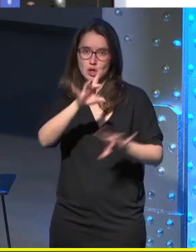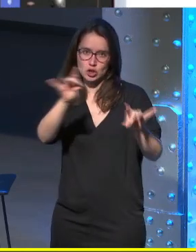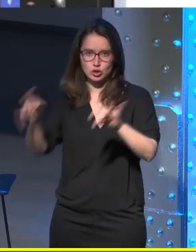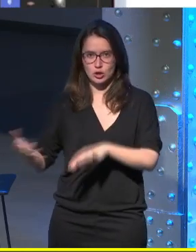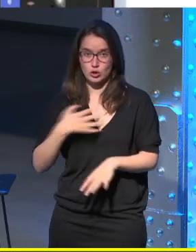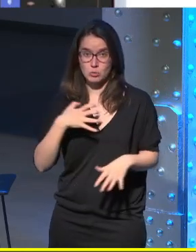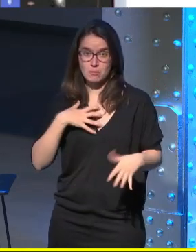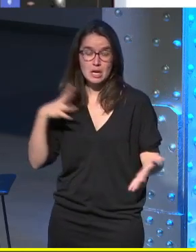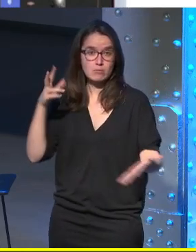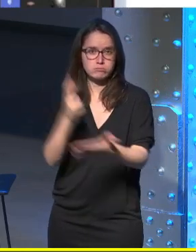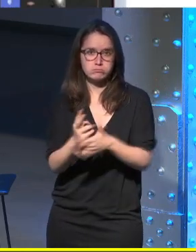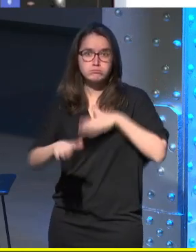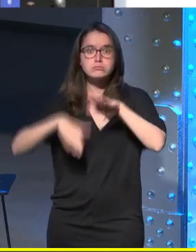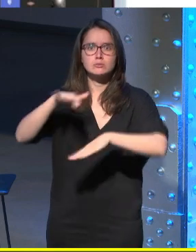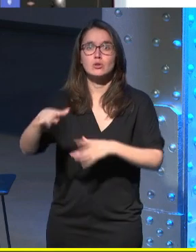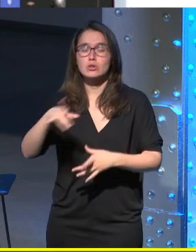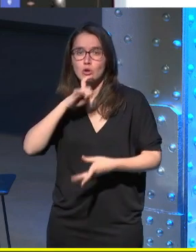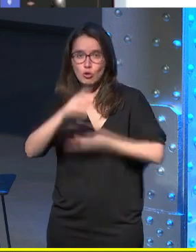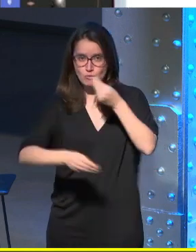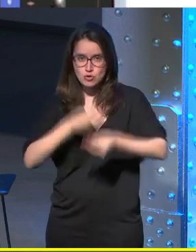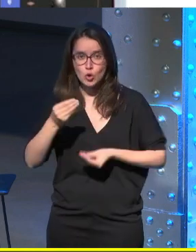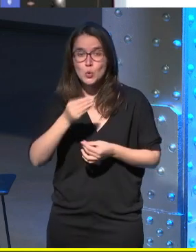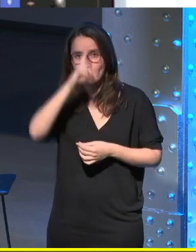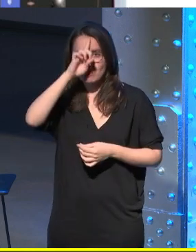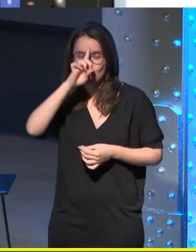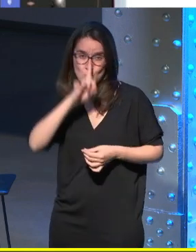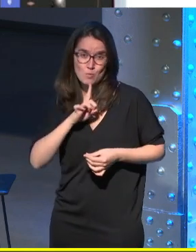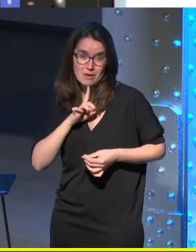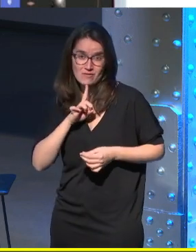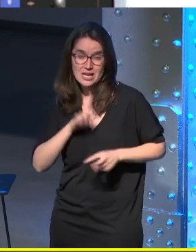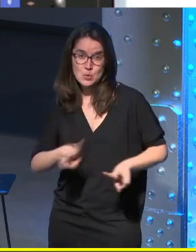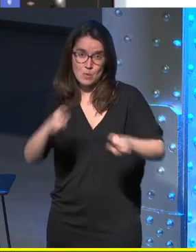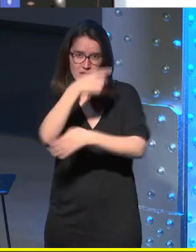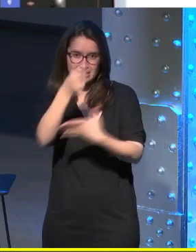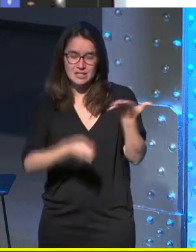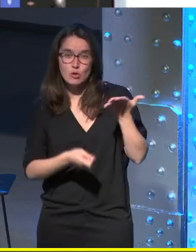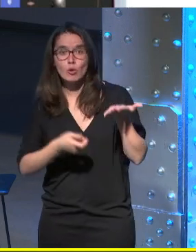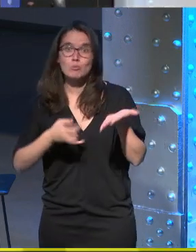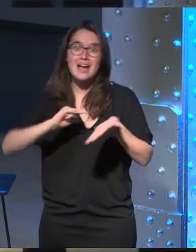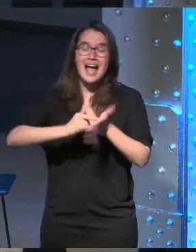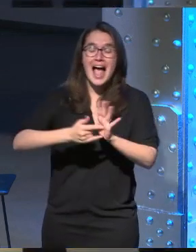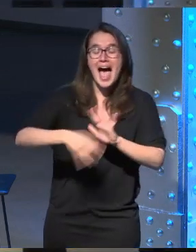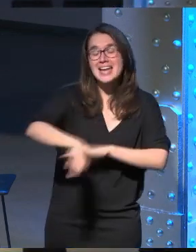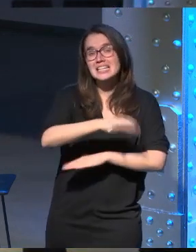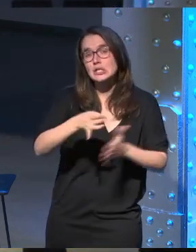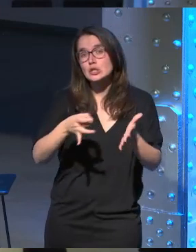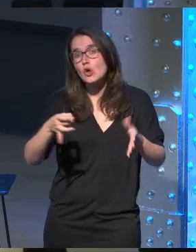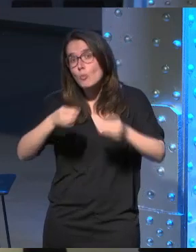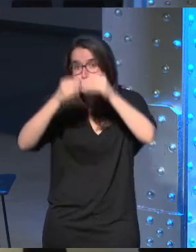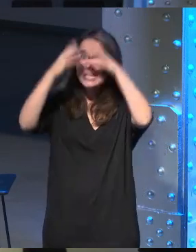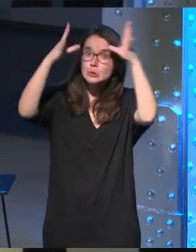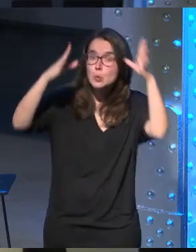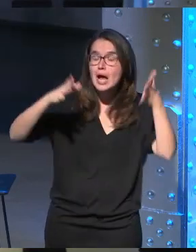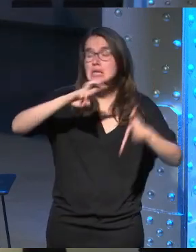para afrontar ese reto serán necesarios un nuevo perfil de diseñador podemos llamarle arquitecto de nuevas realidades arquitecto virtual